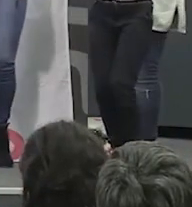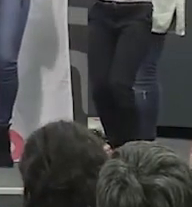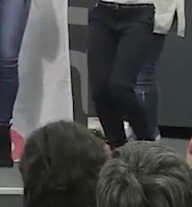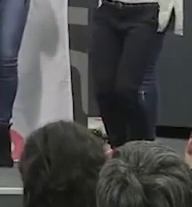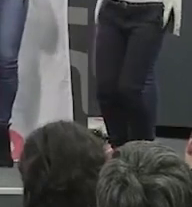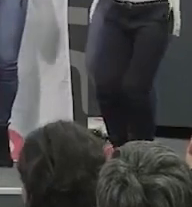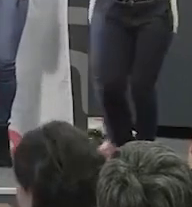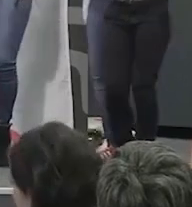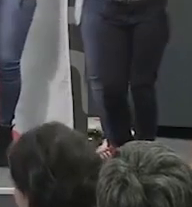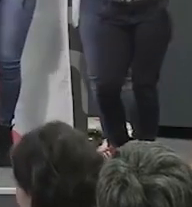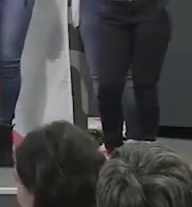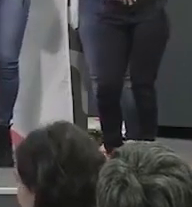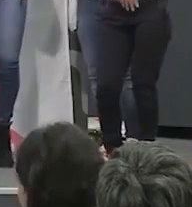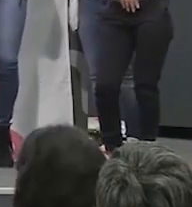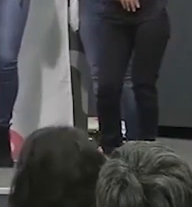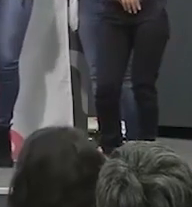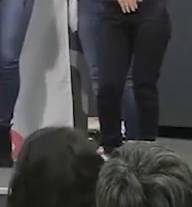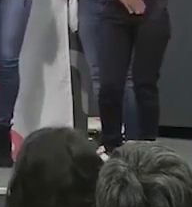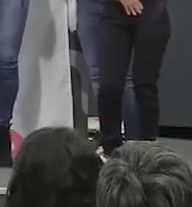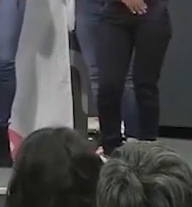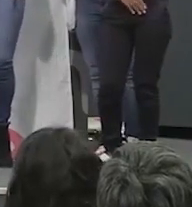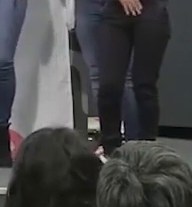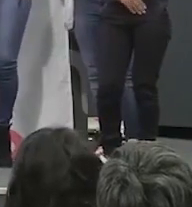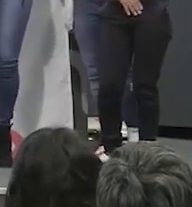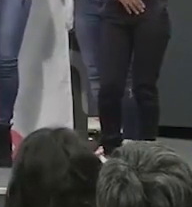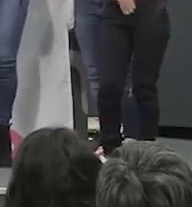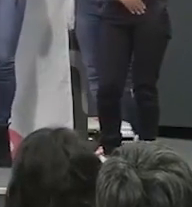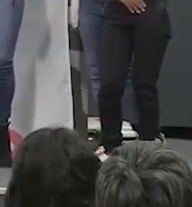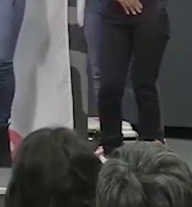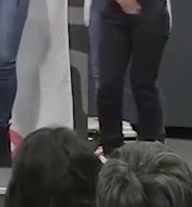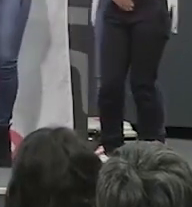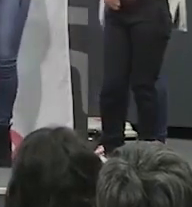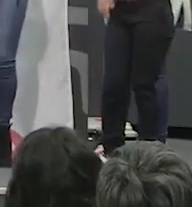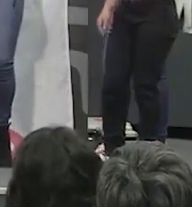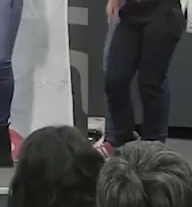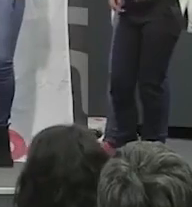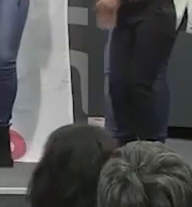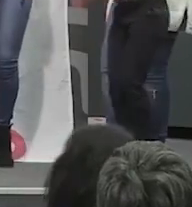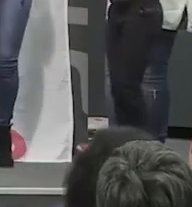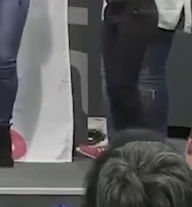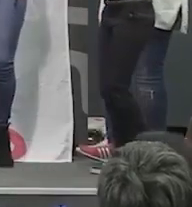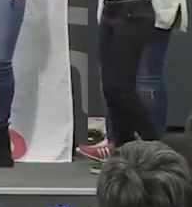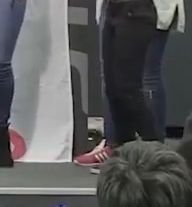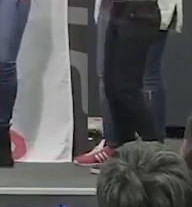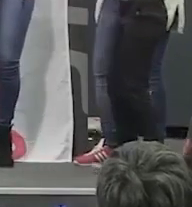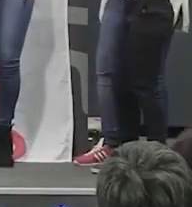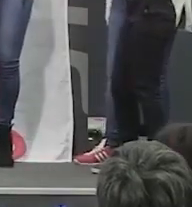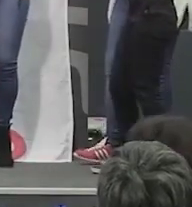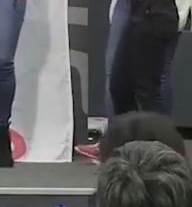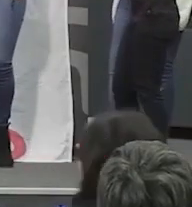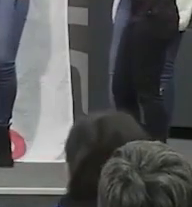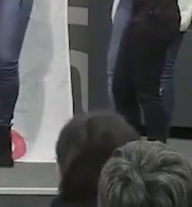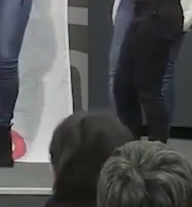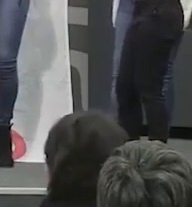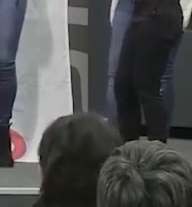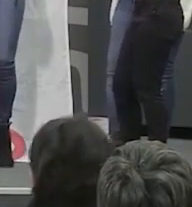río que se la lleve Sin miedo a la libertad Vamos a cruzar el puente Los tantillos de coral